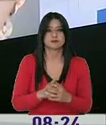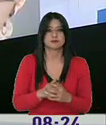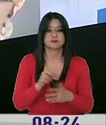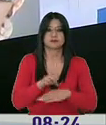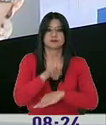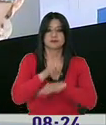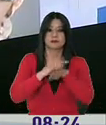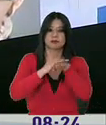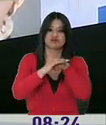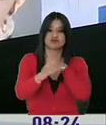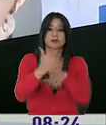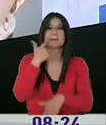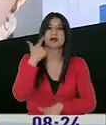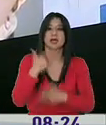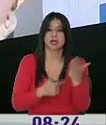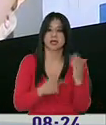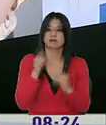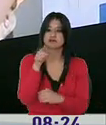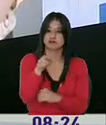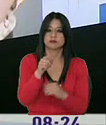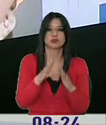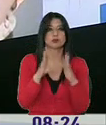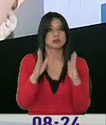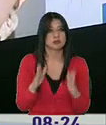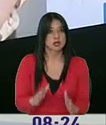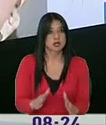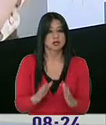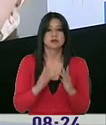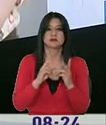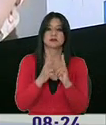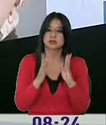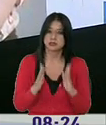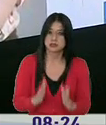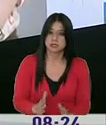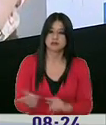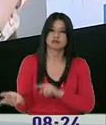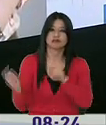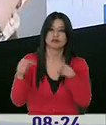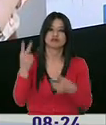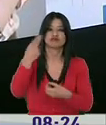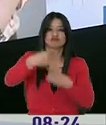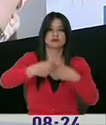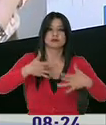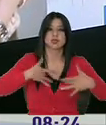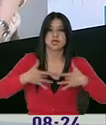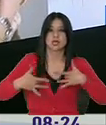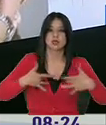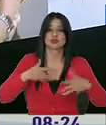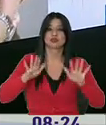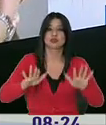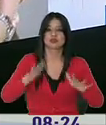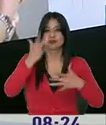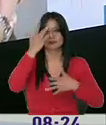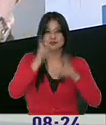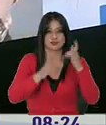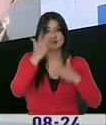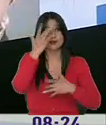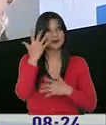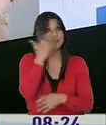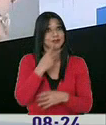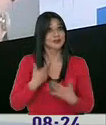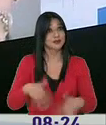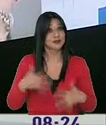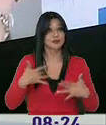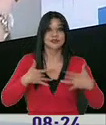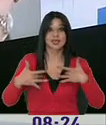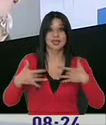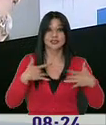invitación para que ustedes, ciudadanos, vecinos queridos, asistan al teatro organizado por los pacientes. ¡Qué lindo esto, Sofía! Teatro